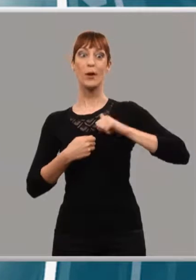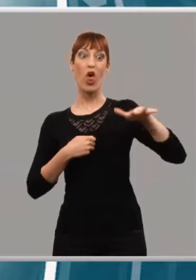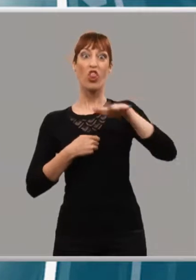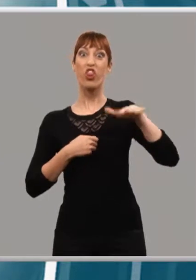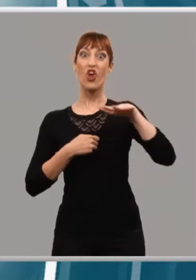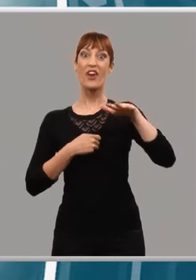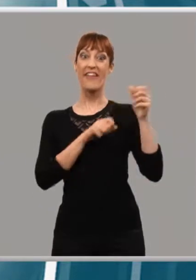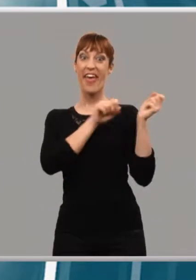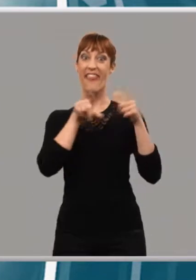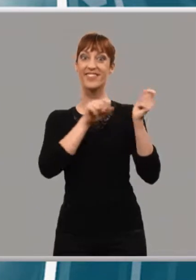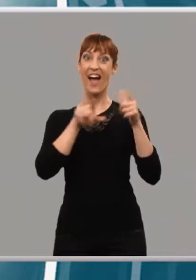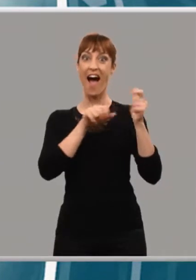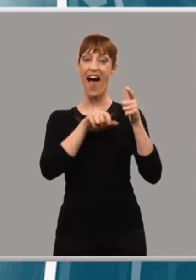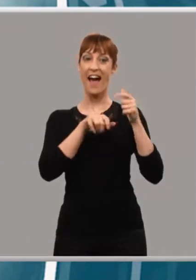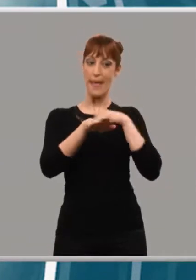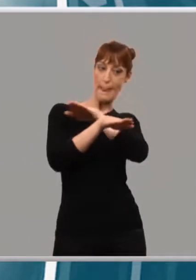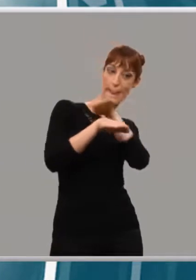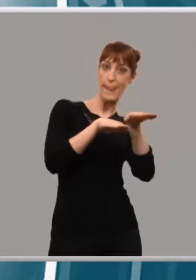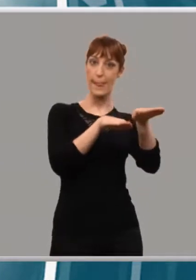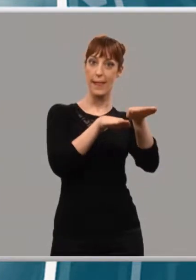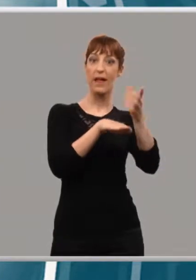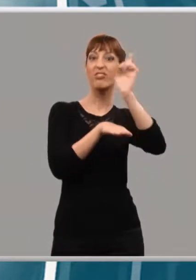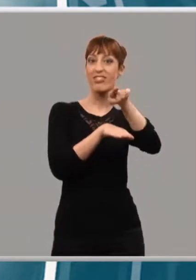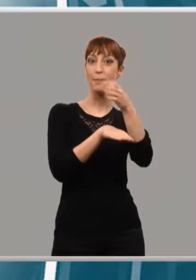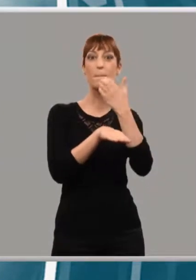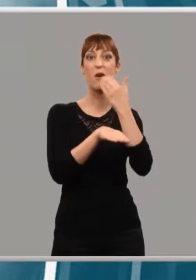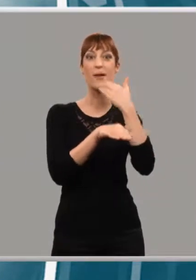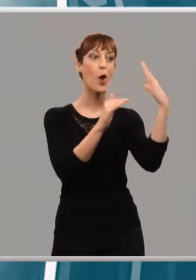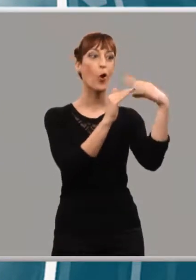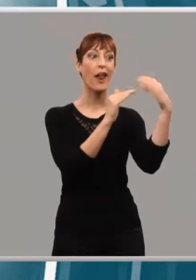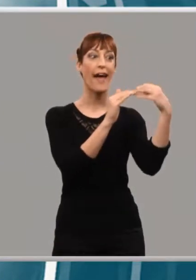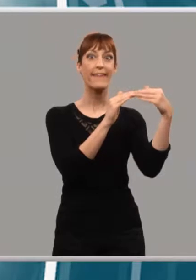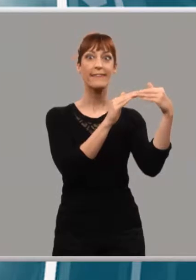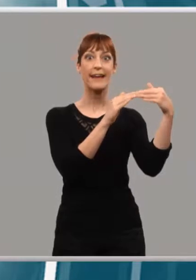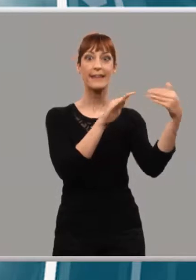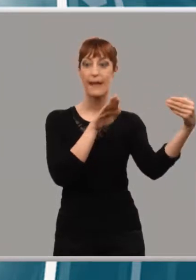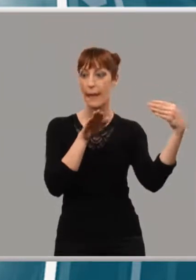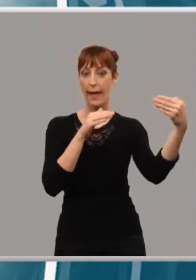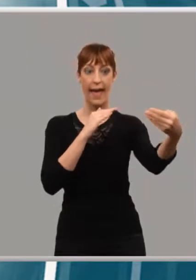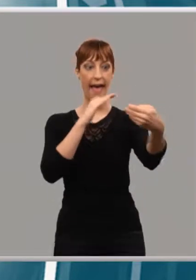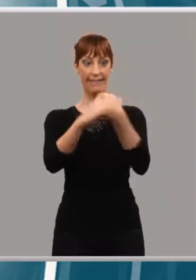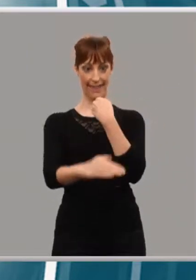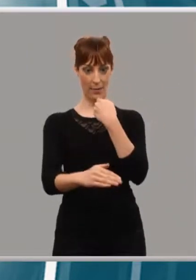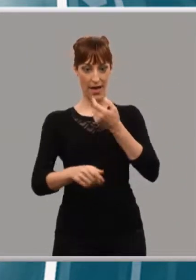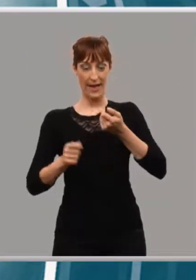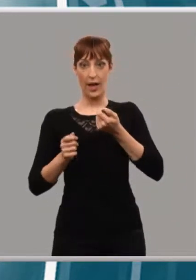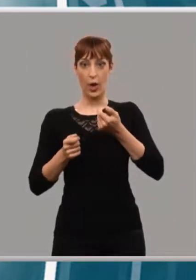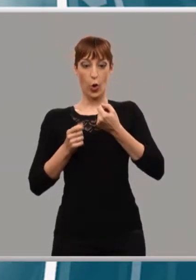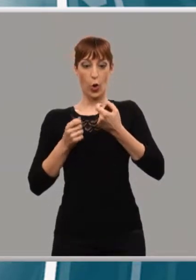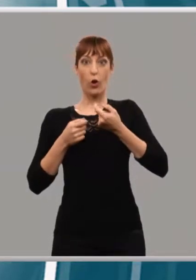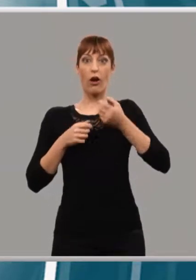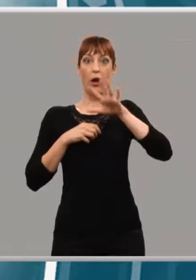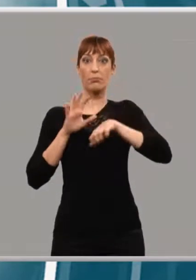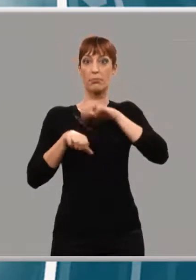carga y descarga, de clientes que venían, te dejaban un segundito, entraban, ahora no se ve nada. Esta